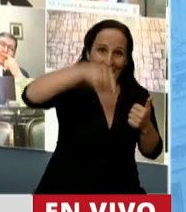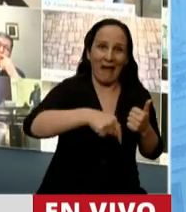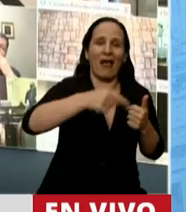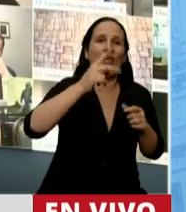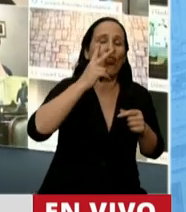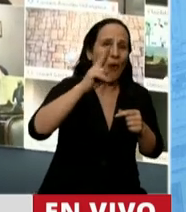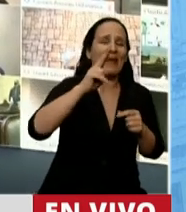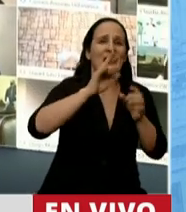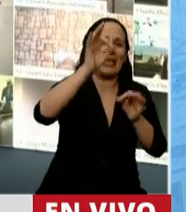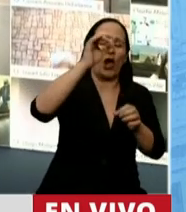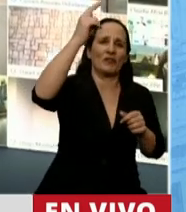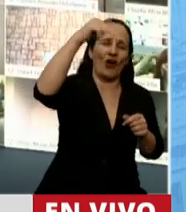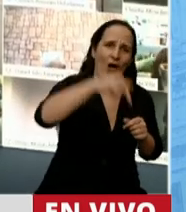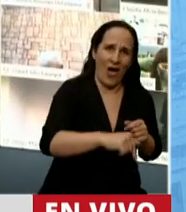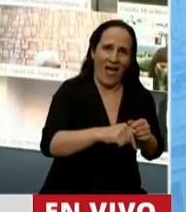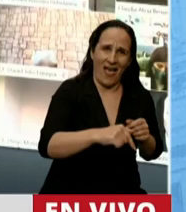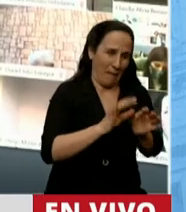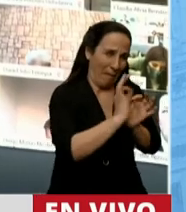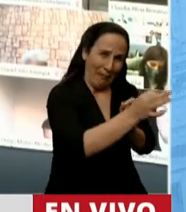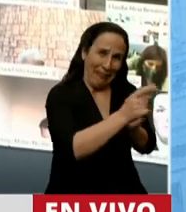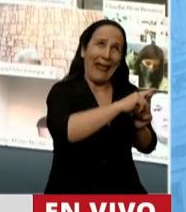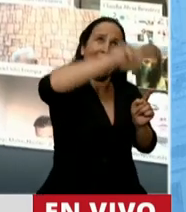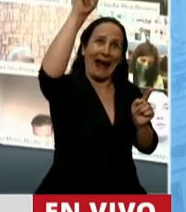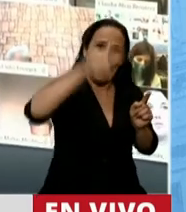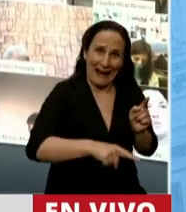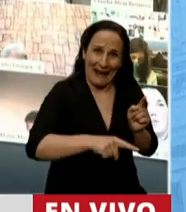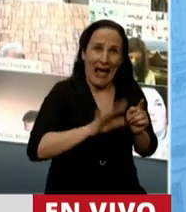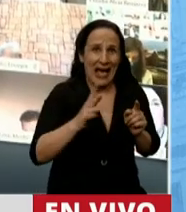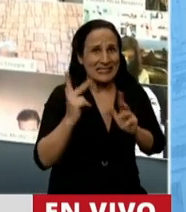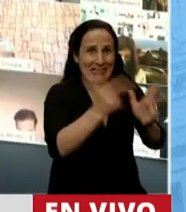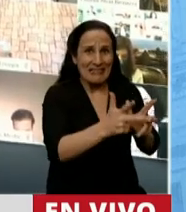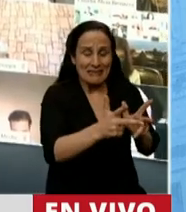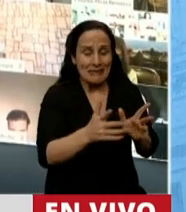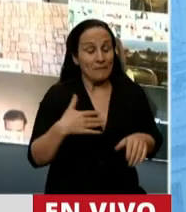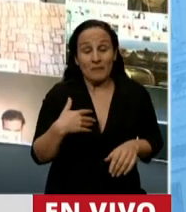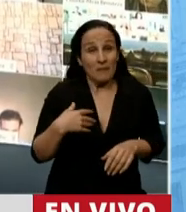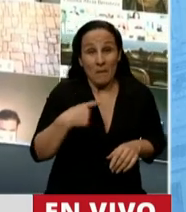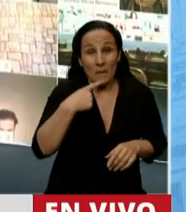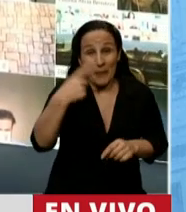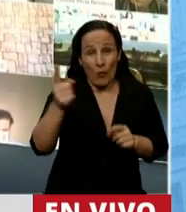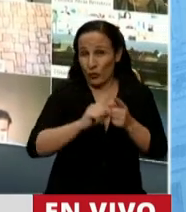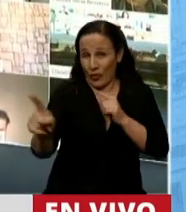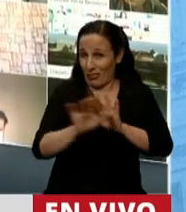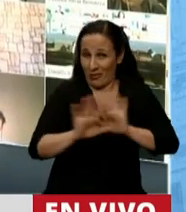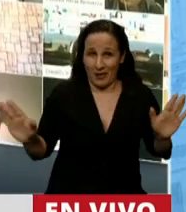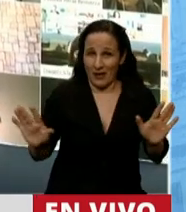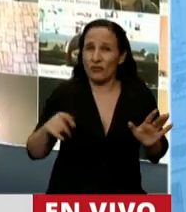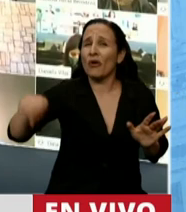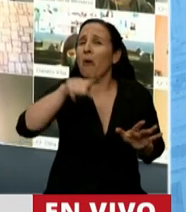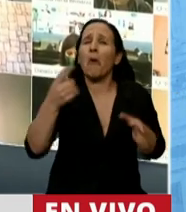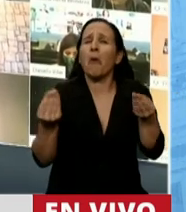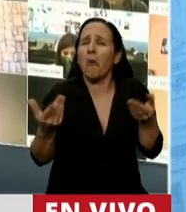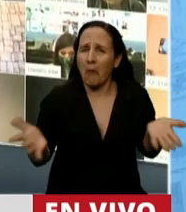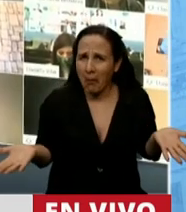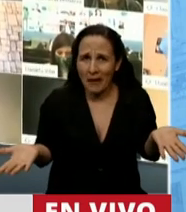kilómetros para llegar a sus domicilios dentro de la República Argentina. Concretamente, señor Jefe de Gabinete, ¿qué piensan hacer? ¿Van a